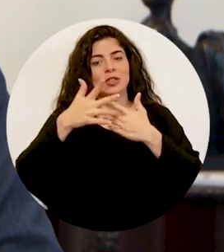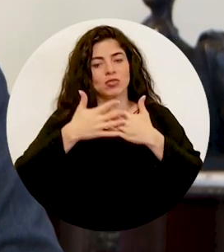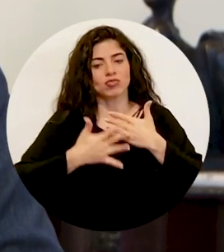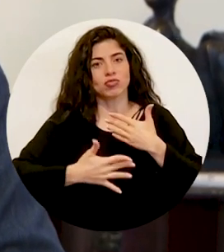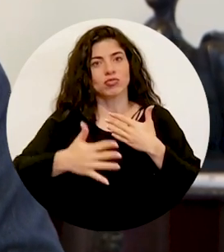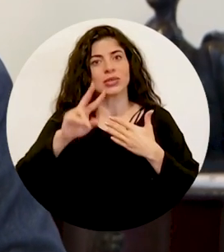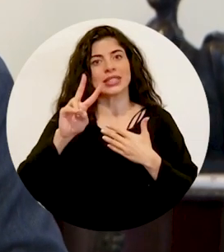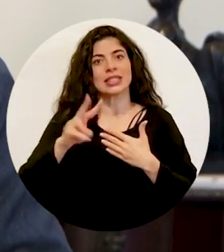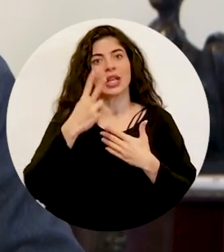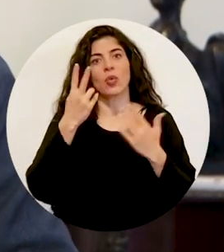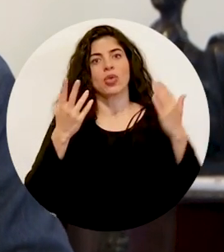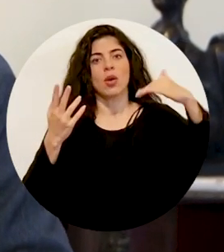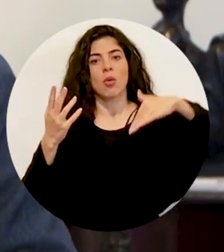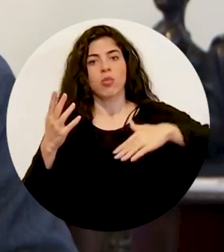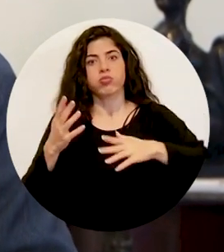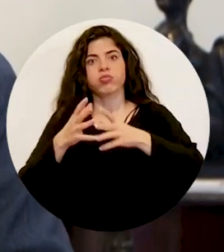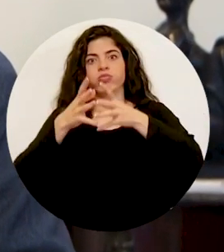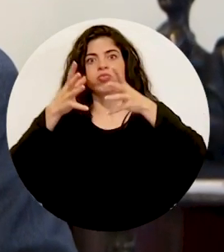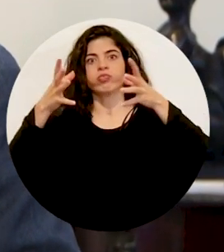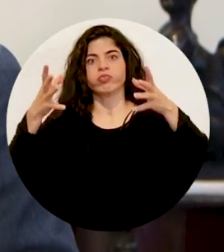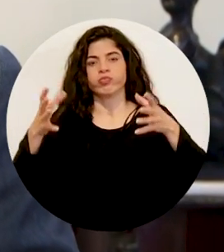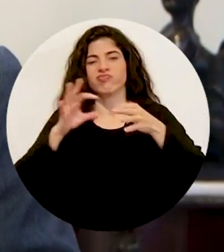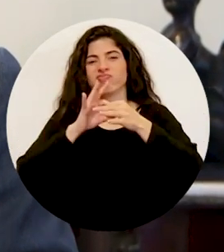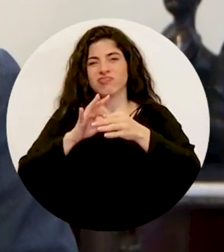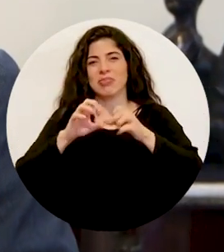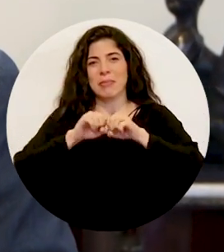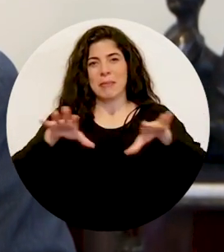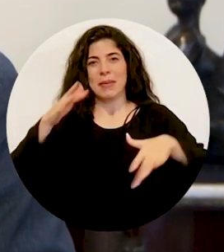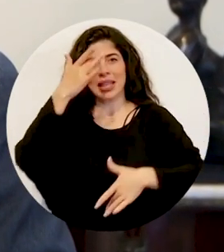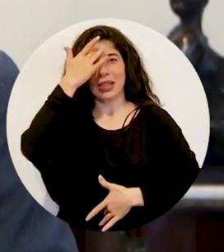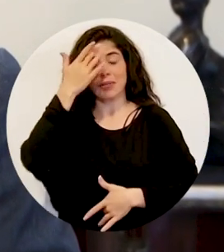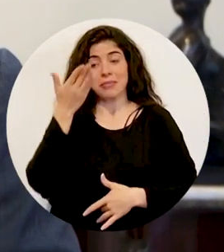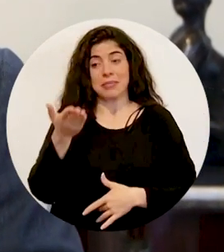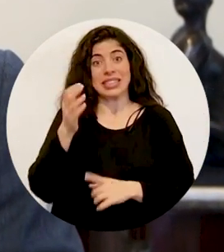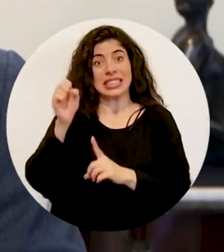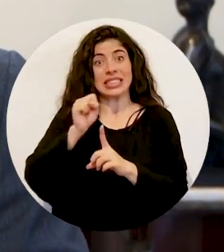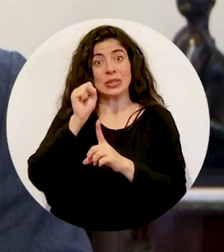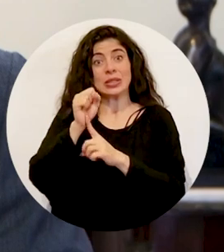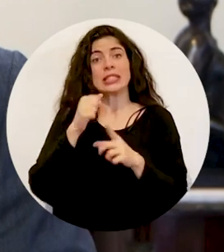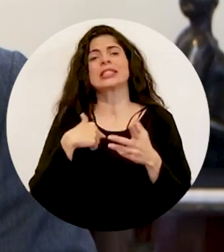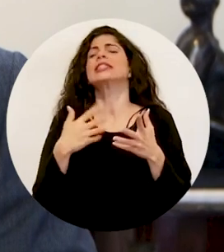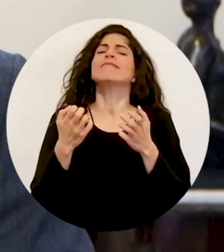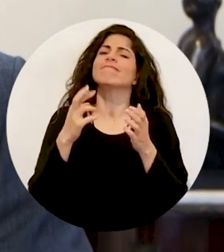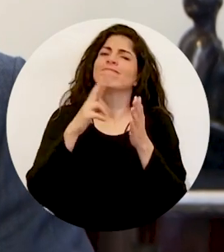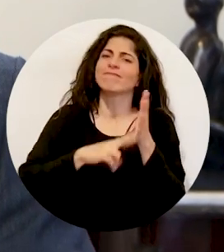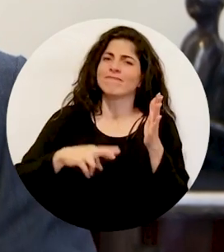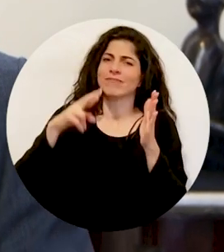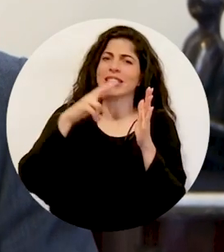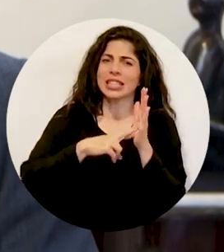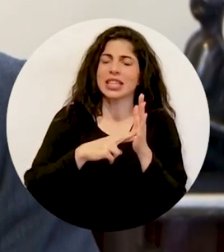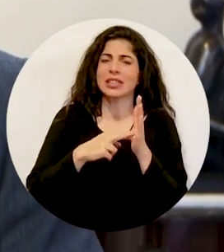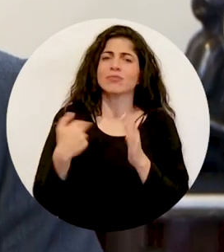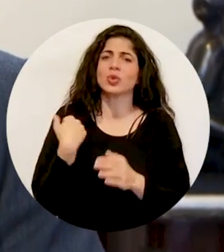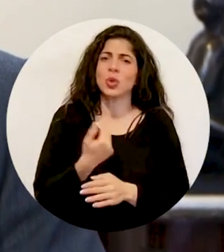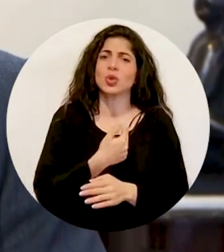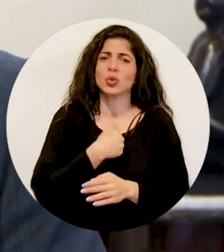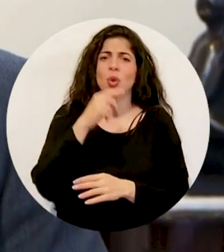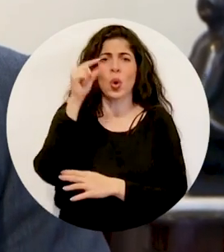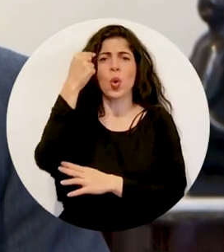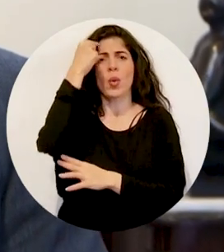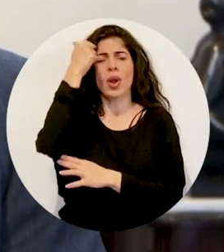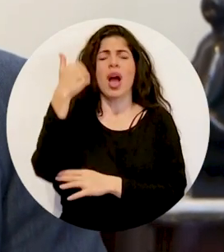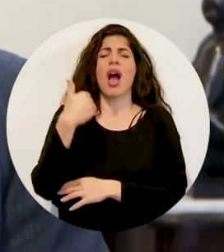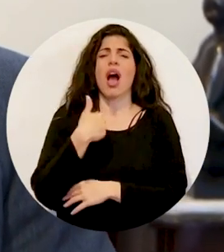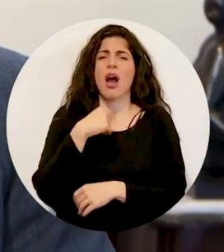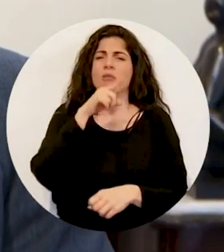la segunda ola de esta pandemia. Frente a esta situación, quiero reiterar el compromiso total del gobierno